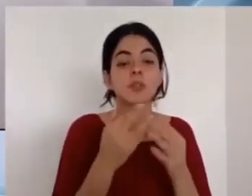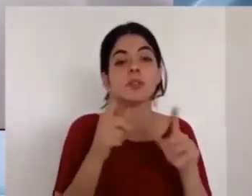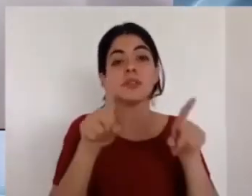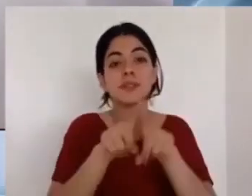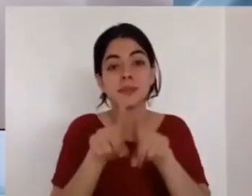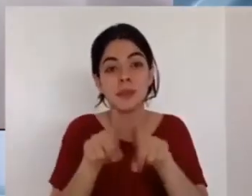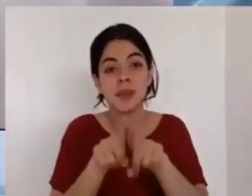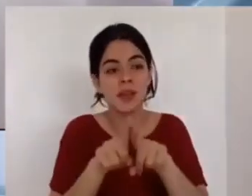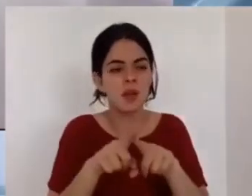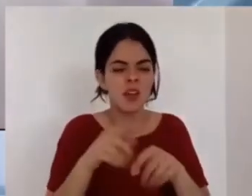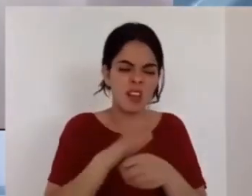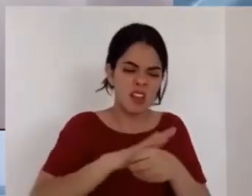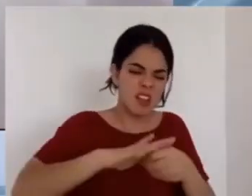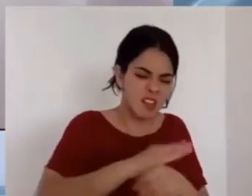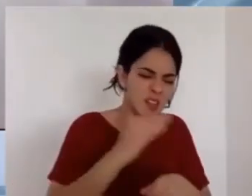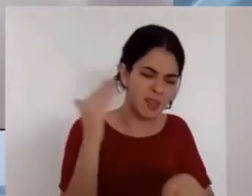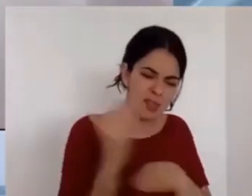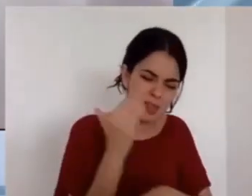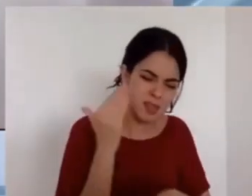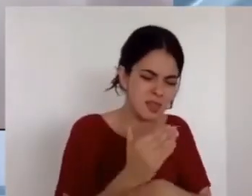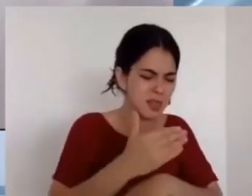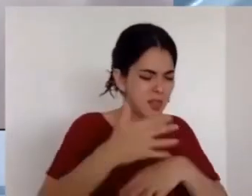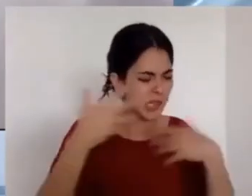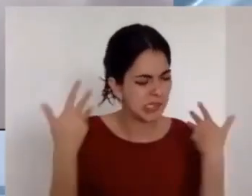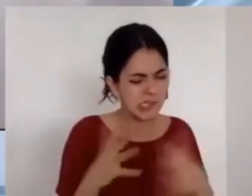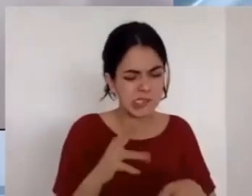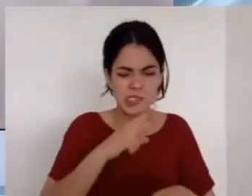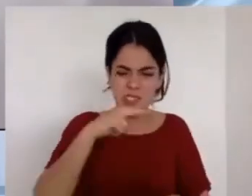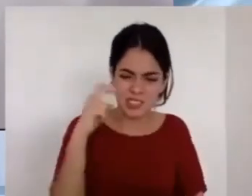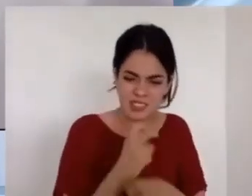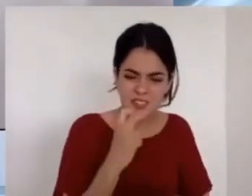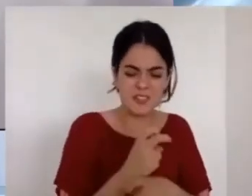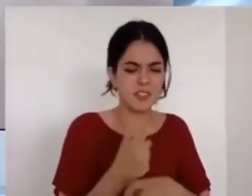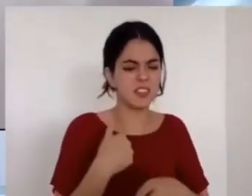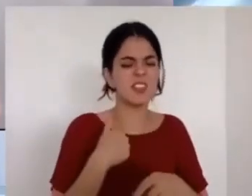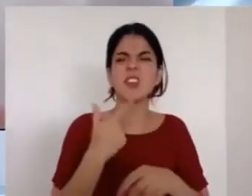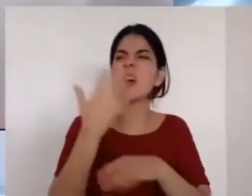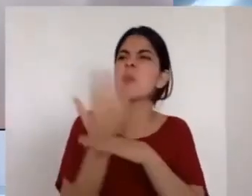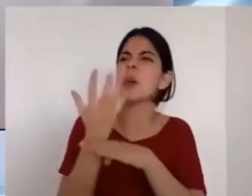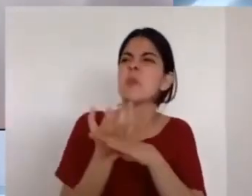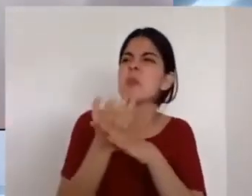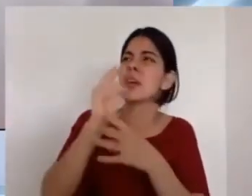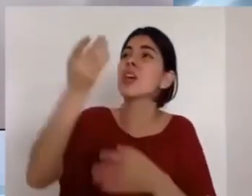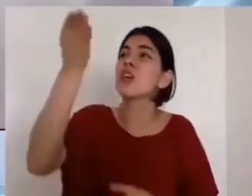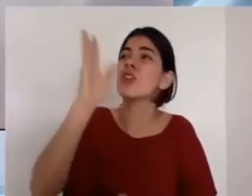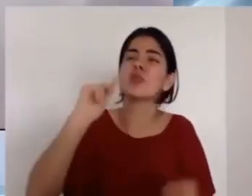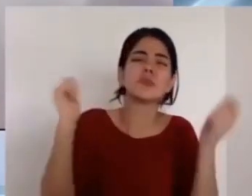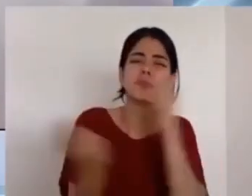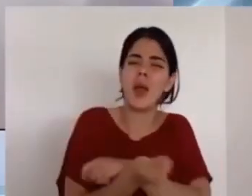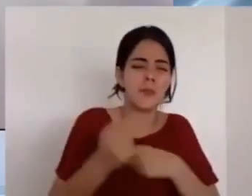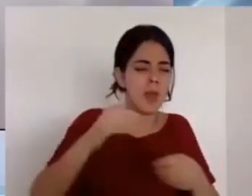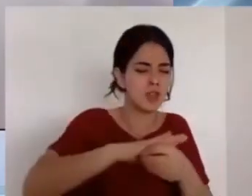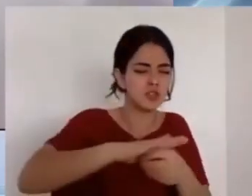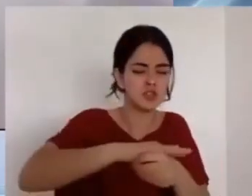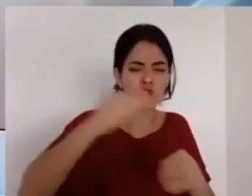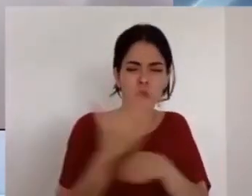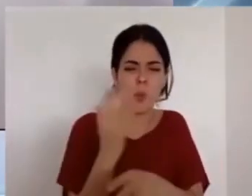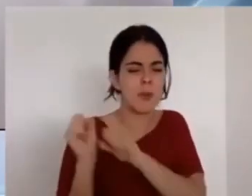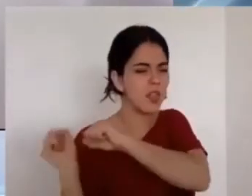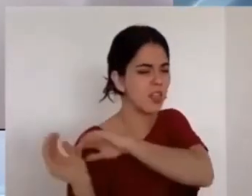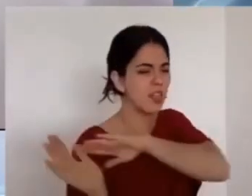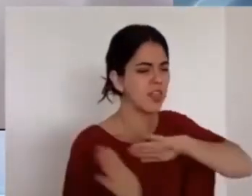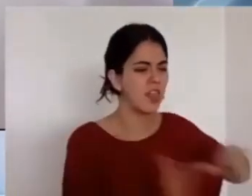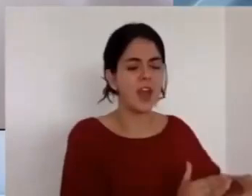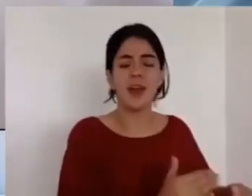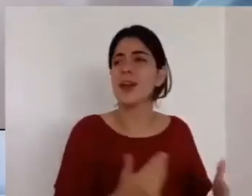Si usted lee los papelitos uno a uno, se dará cuenta que esa es la idea central